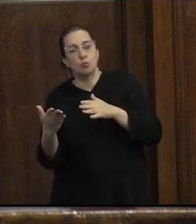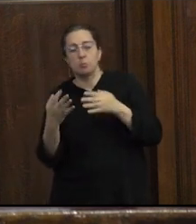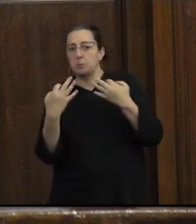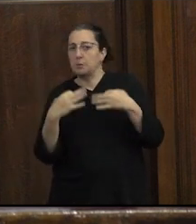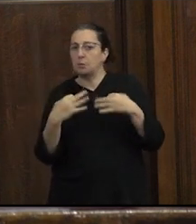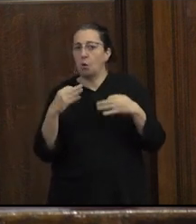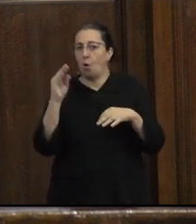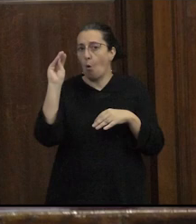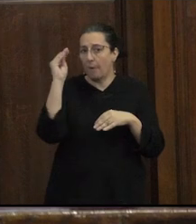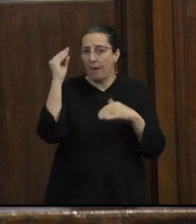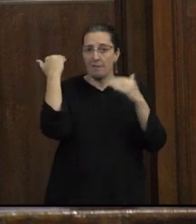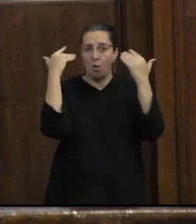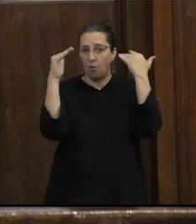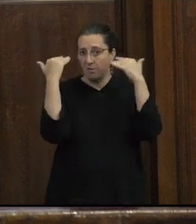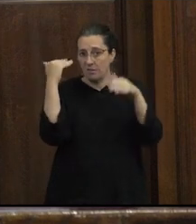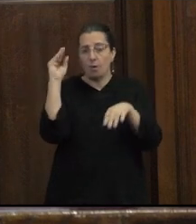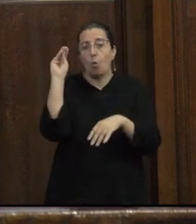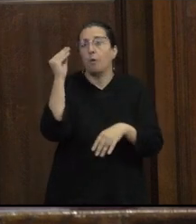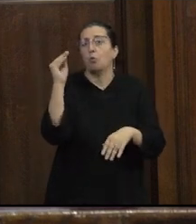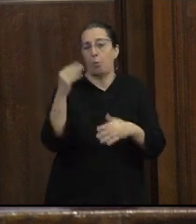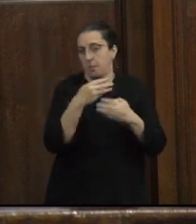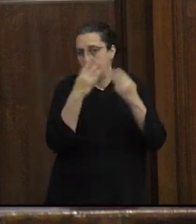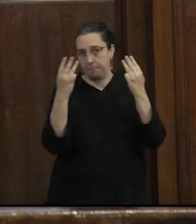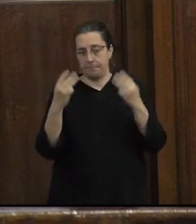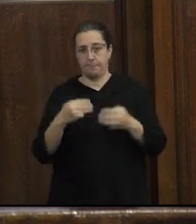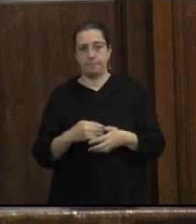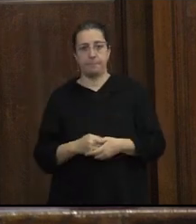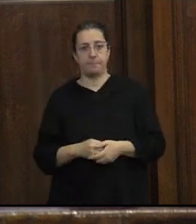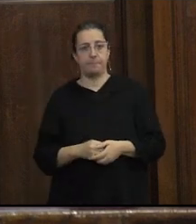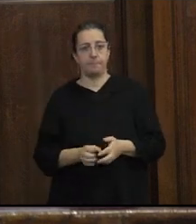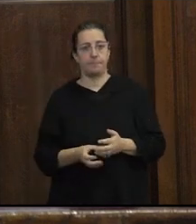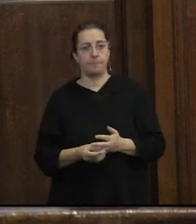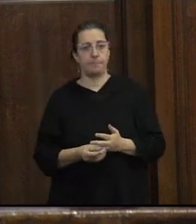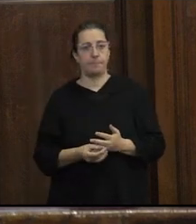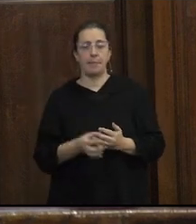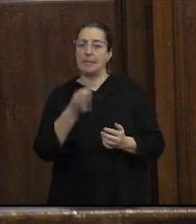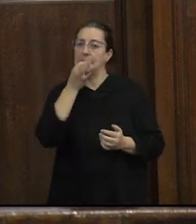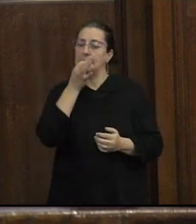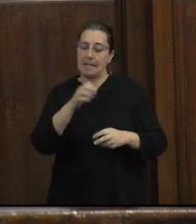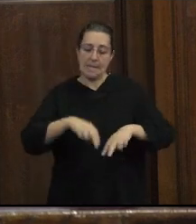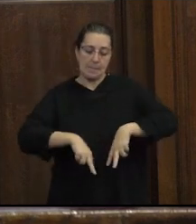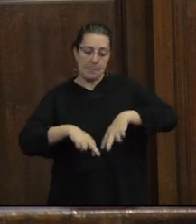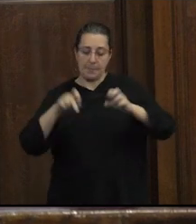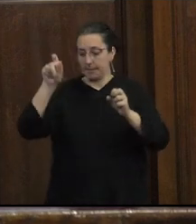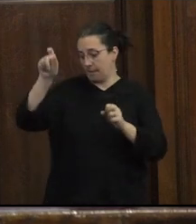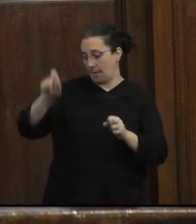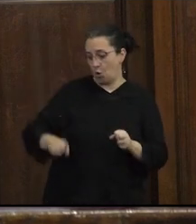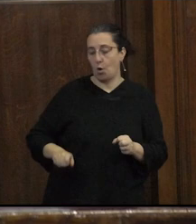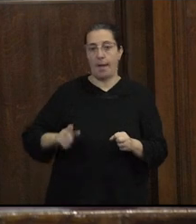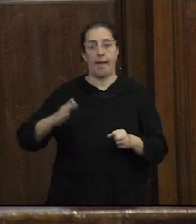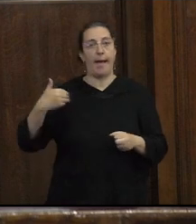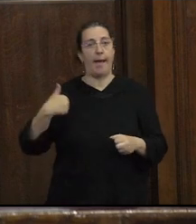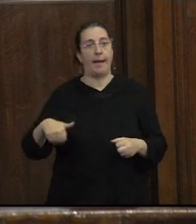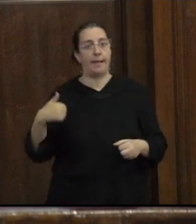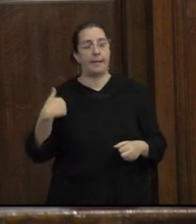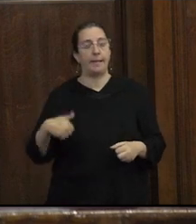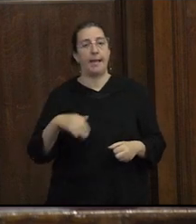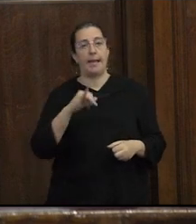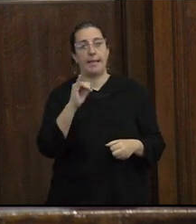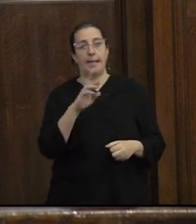jóvenes adolescentes en la juventud como señala la investigadora argentina Silvia Elizalde desde los 2000